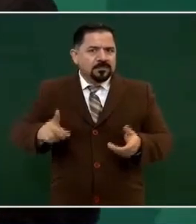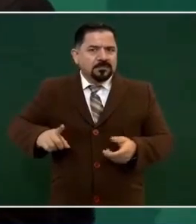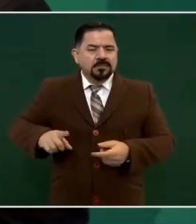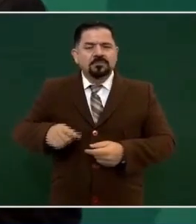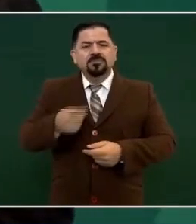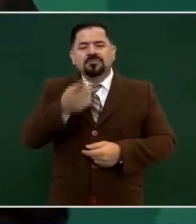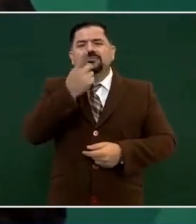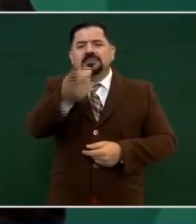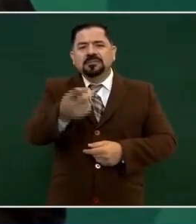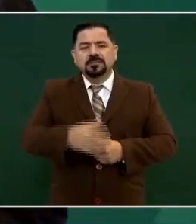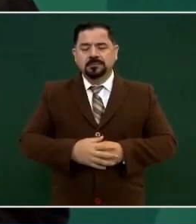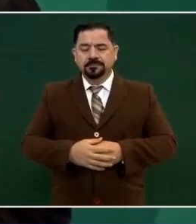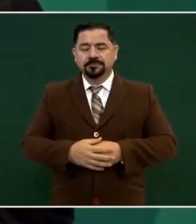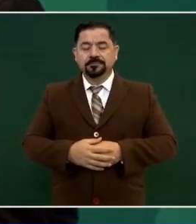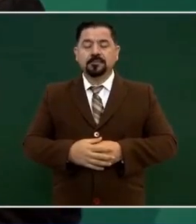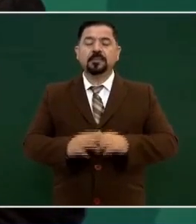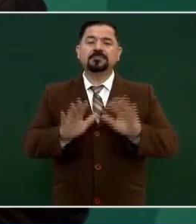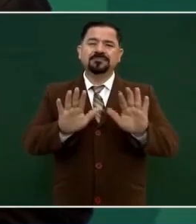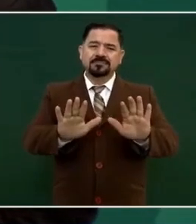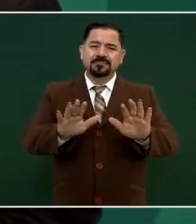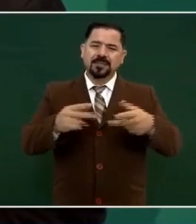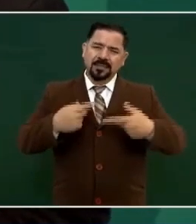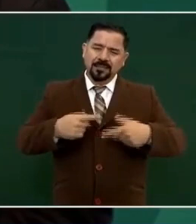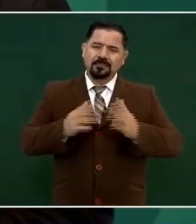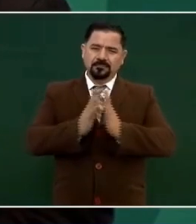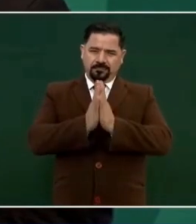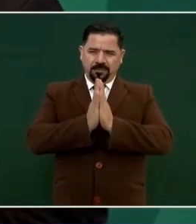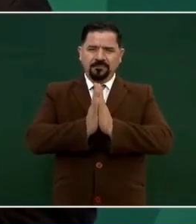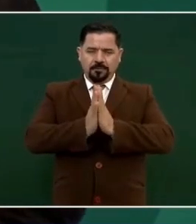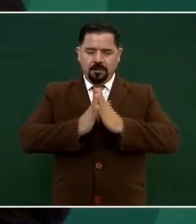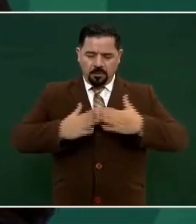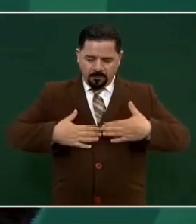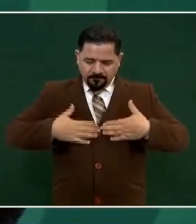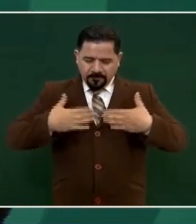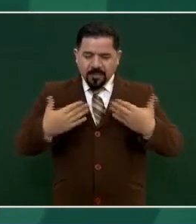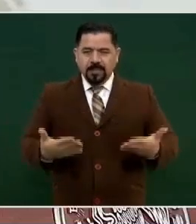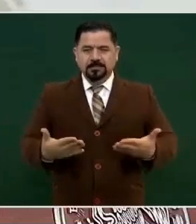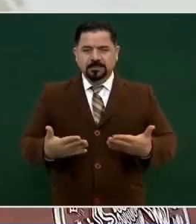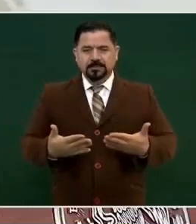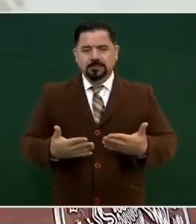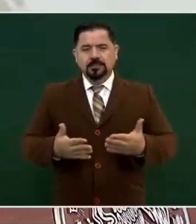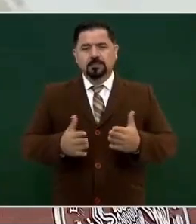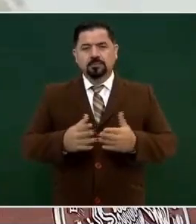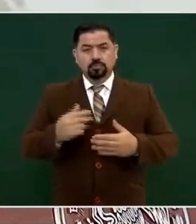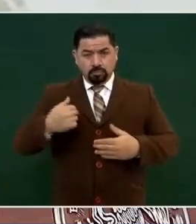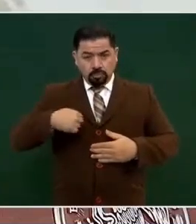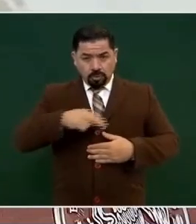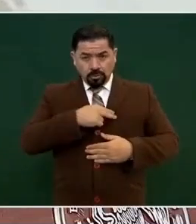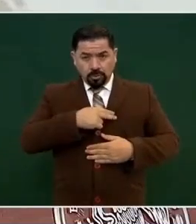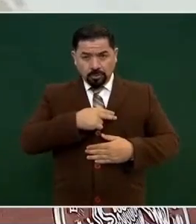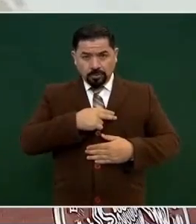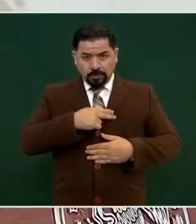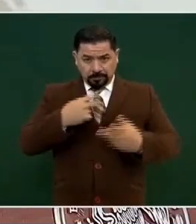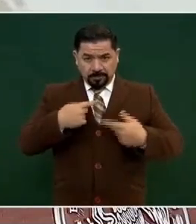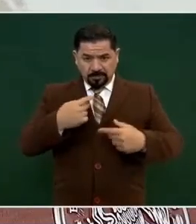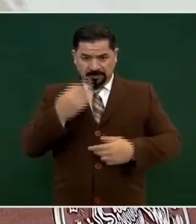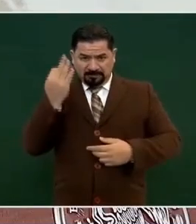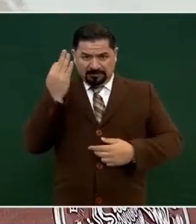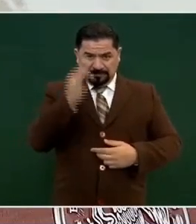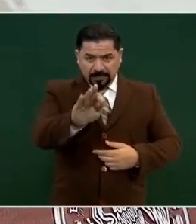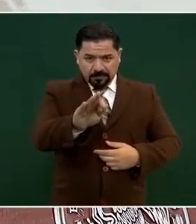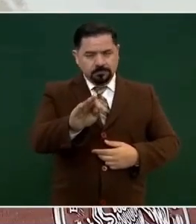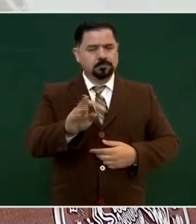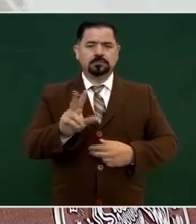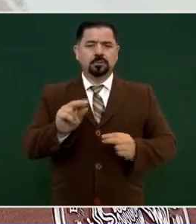confianza, que nosotros no vamos a traicionarlos, no les vamos a